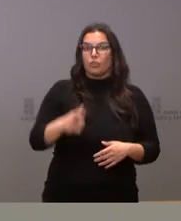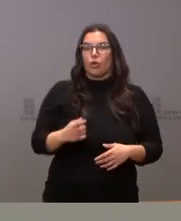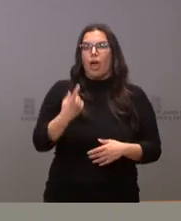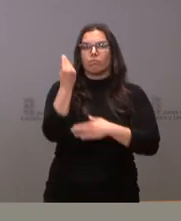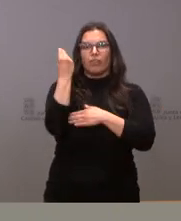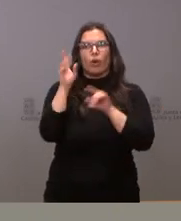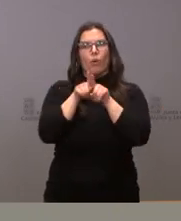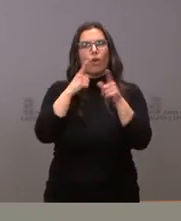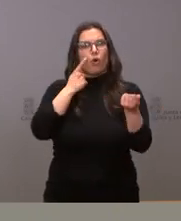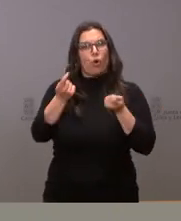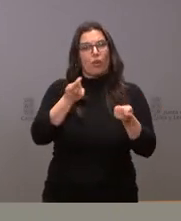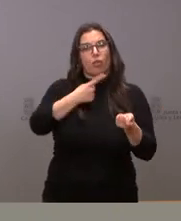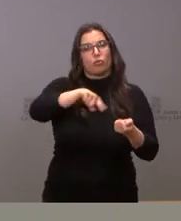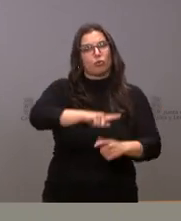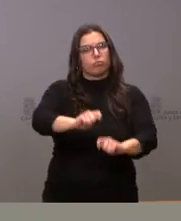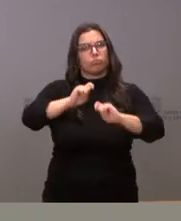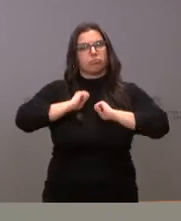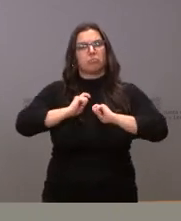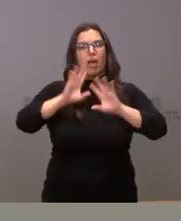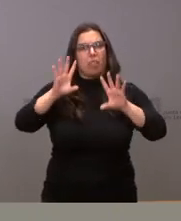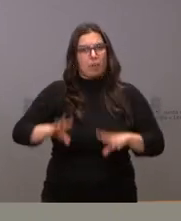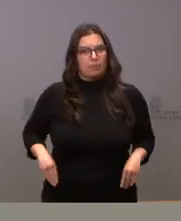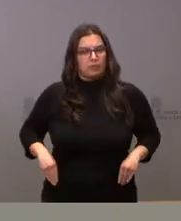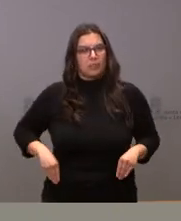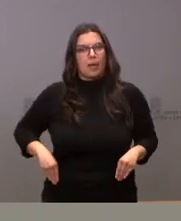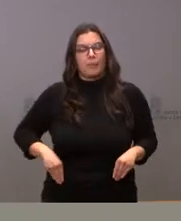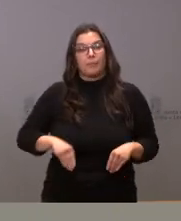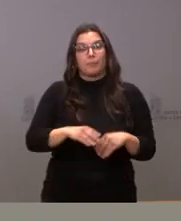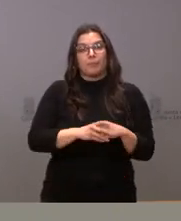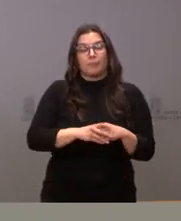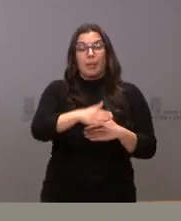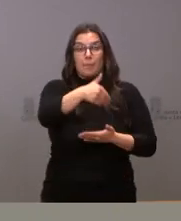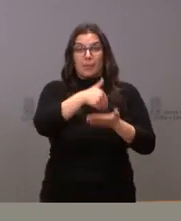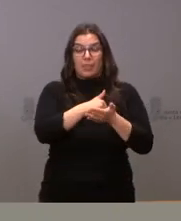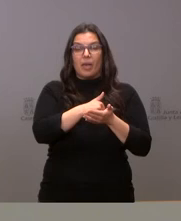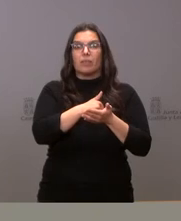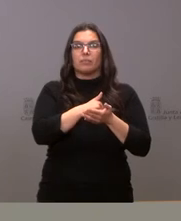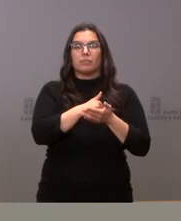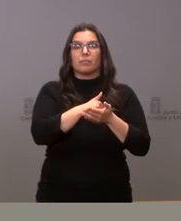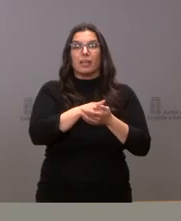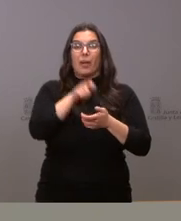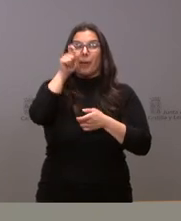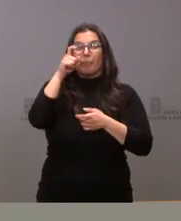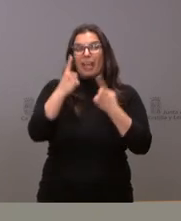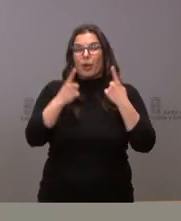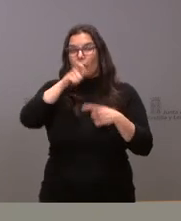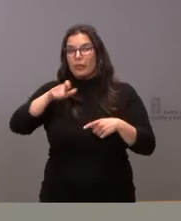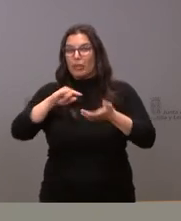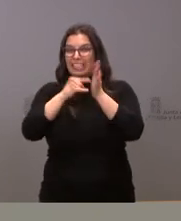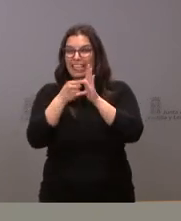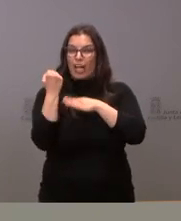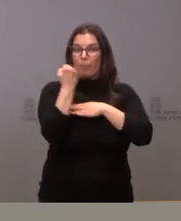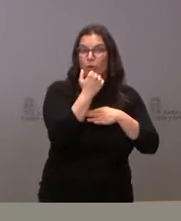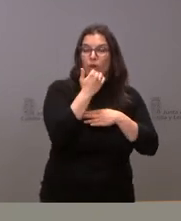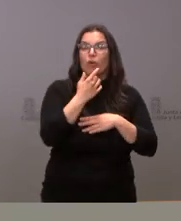nosotros aceptamos esa propuesta se nos permitía se nos pedía la dotación de algún personal técnico de apoyo y